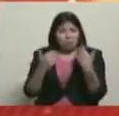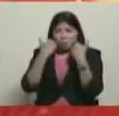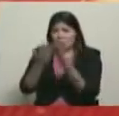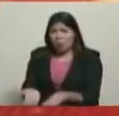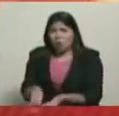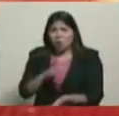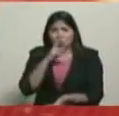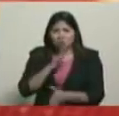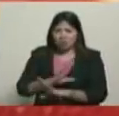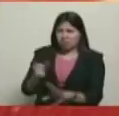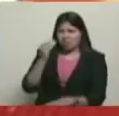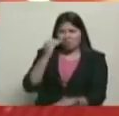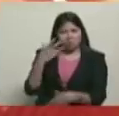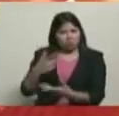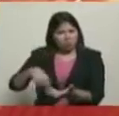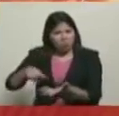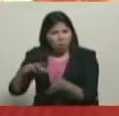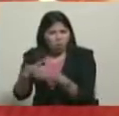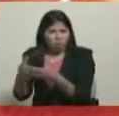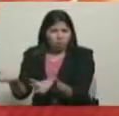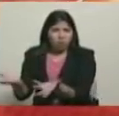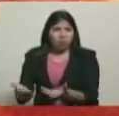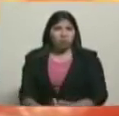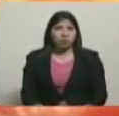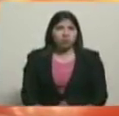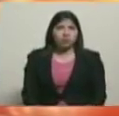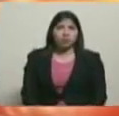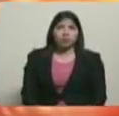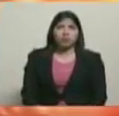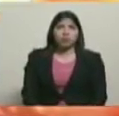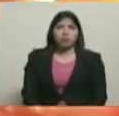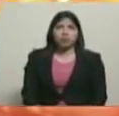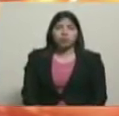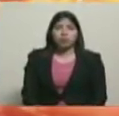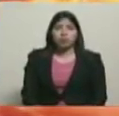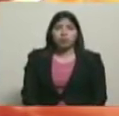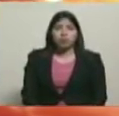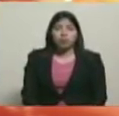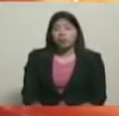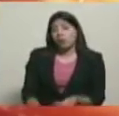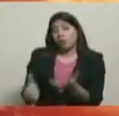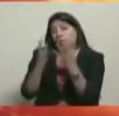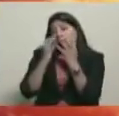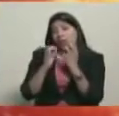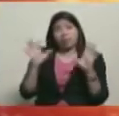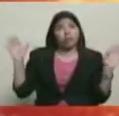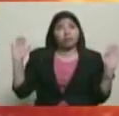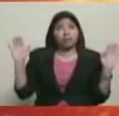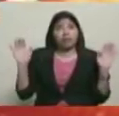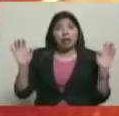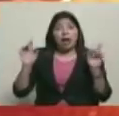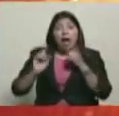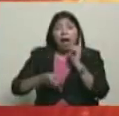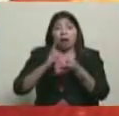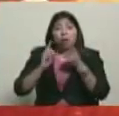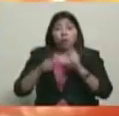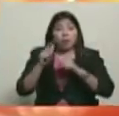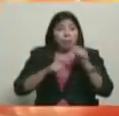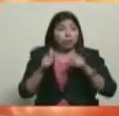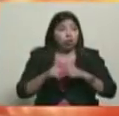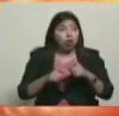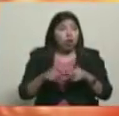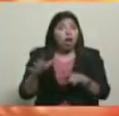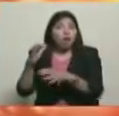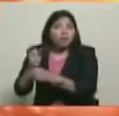absoluta de quienes dirigen, de quienes se prestan para dirigir esto. Y muy triste de algunos compañeros de la Fuerza Armada o